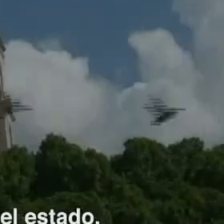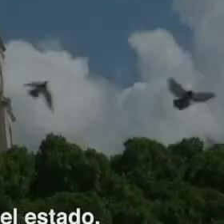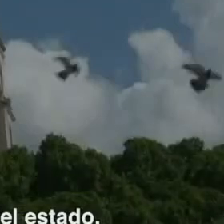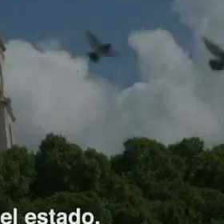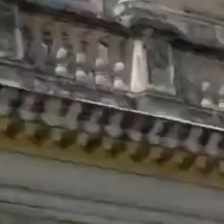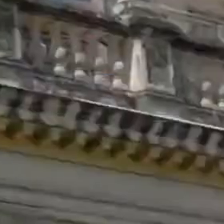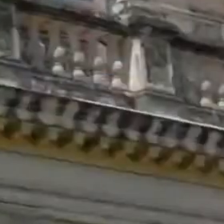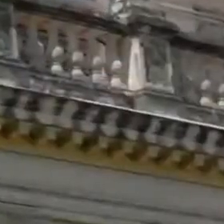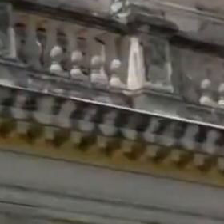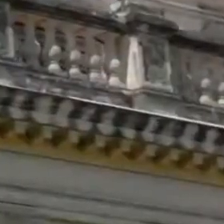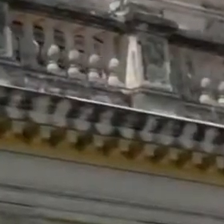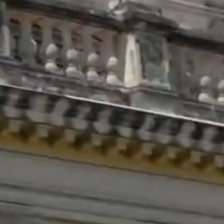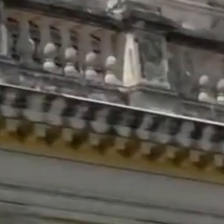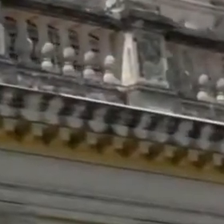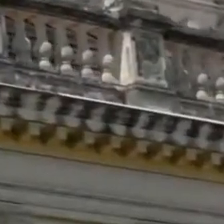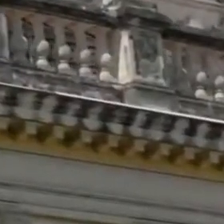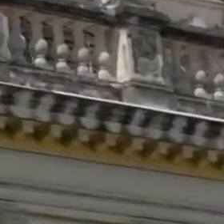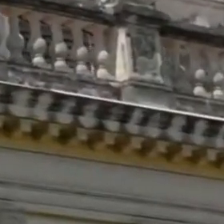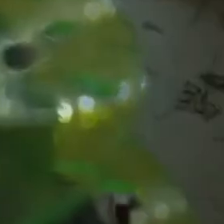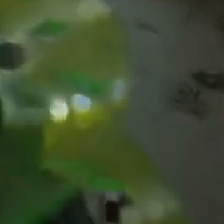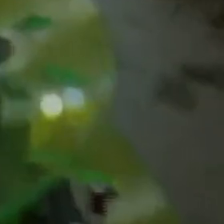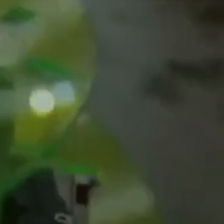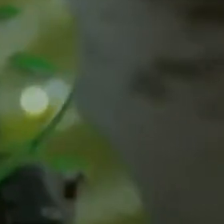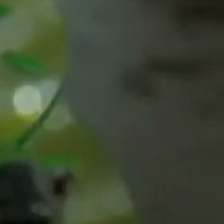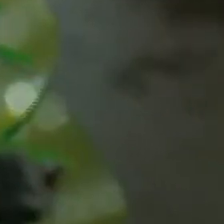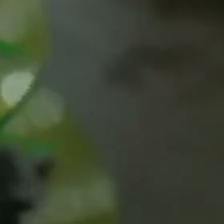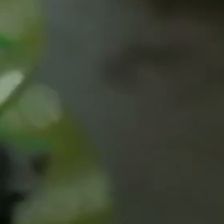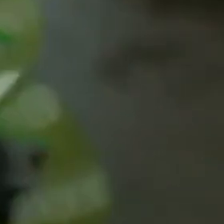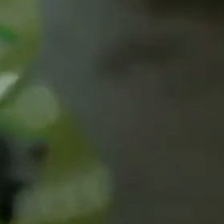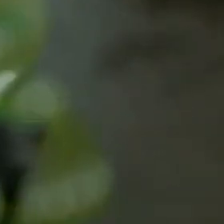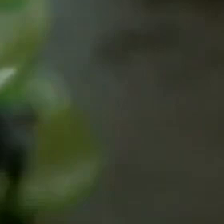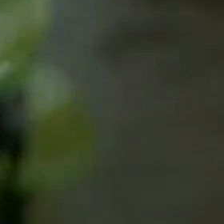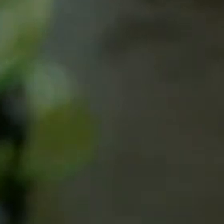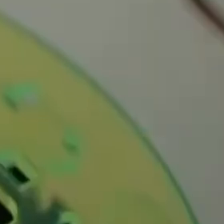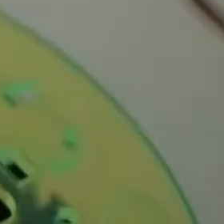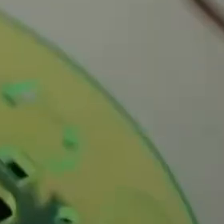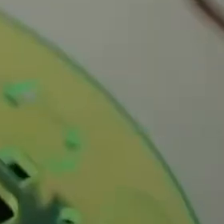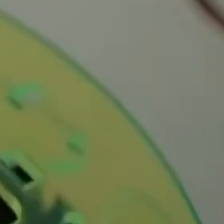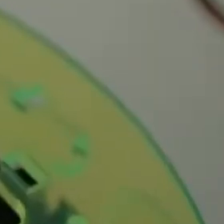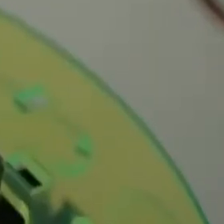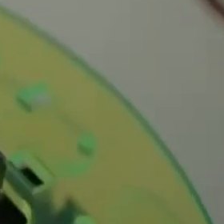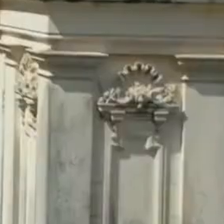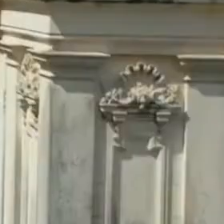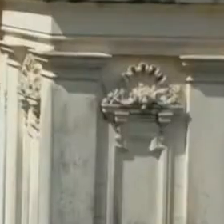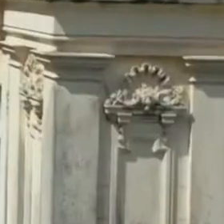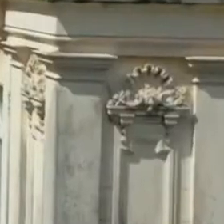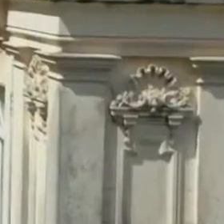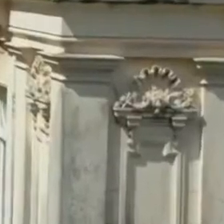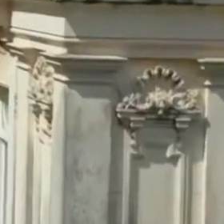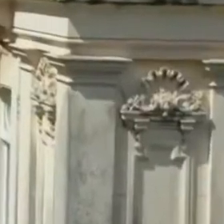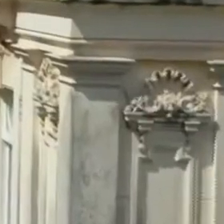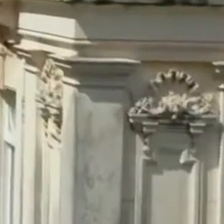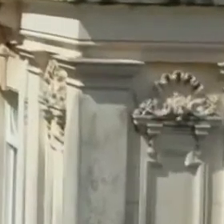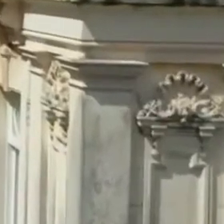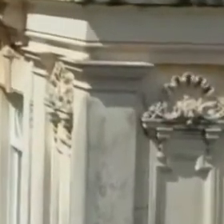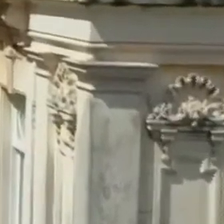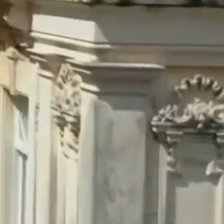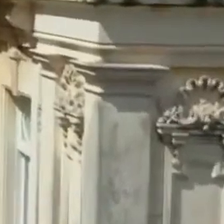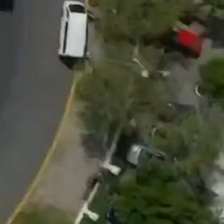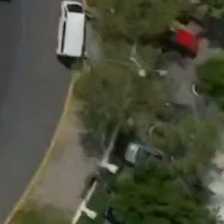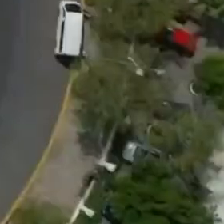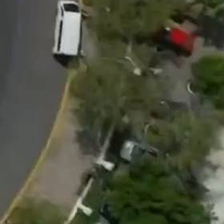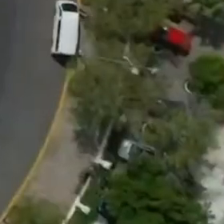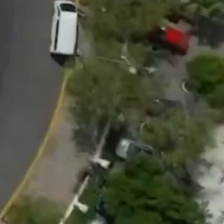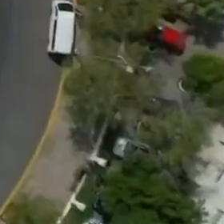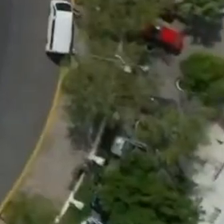y social del Estado. Fue la tenacidad incansable de las y los yucatecos la que hizo posible la construcción de vías que